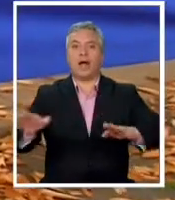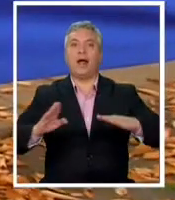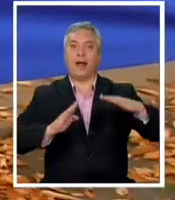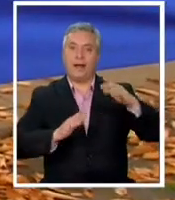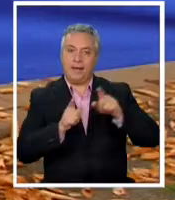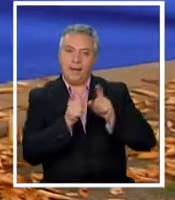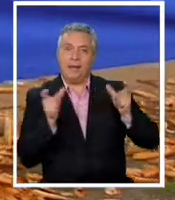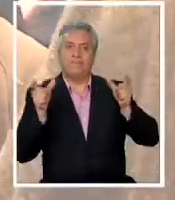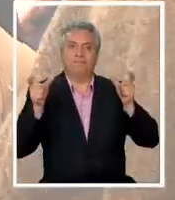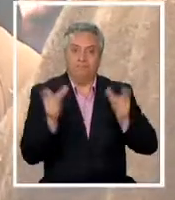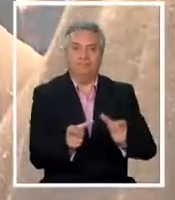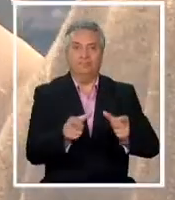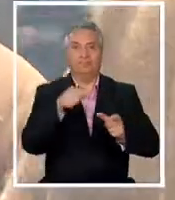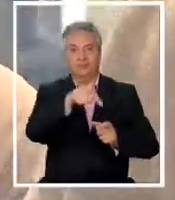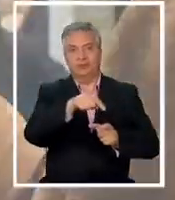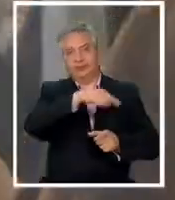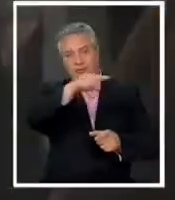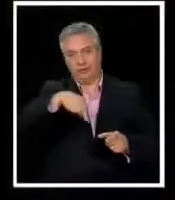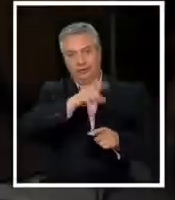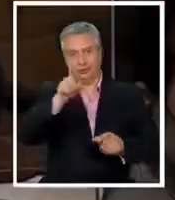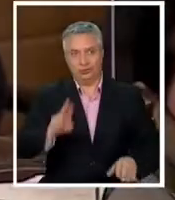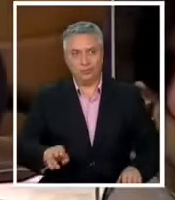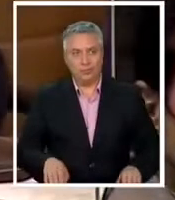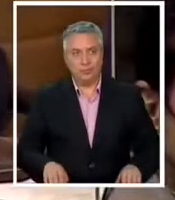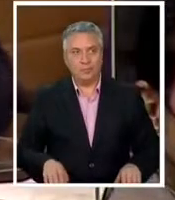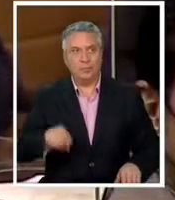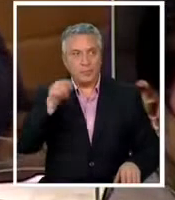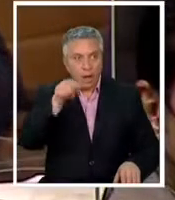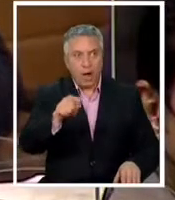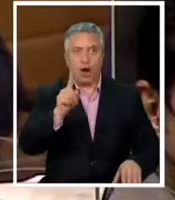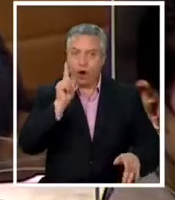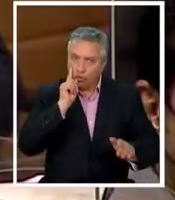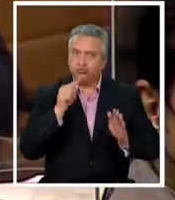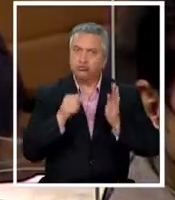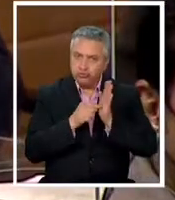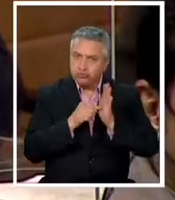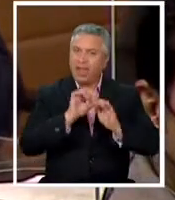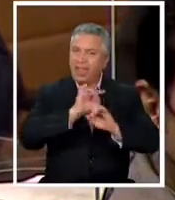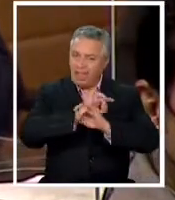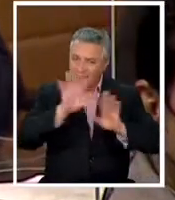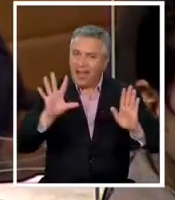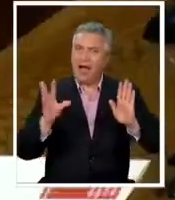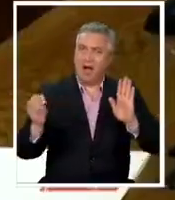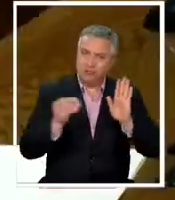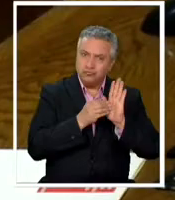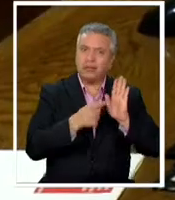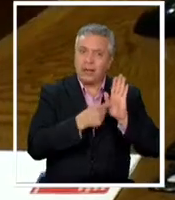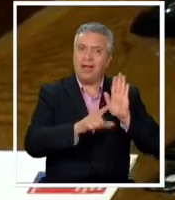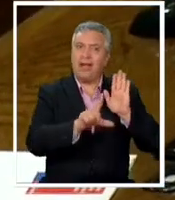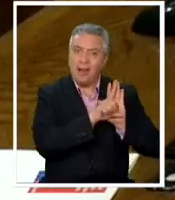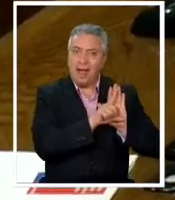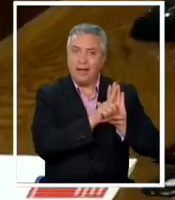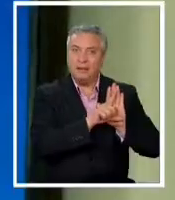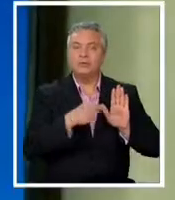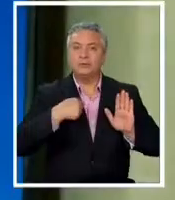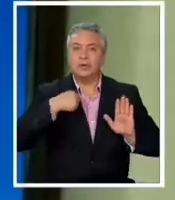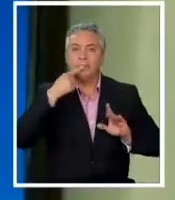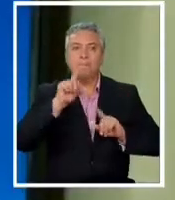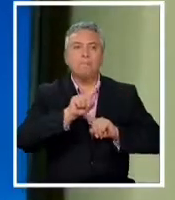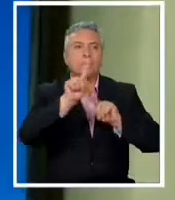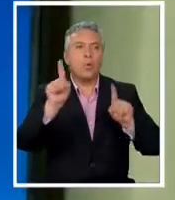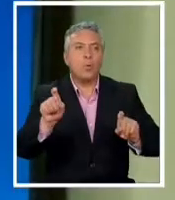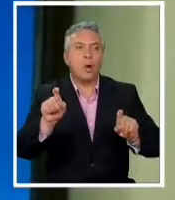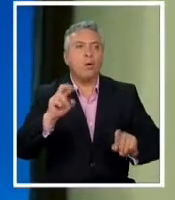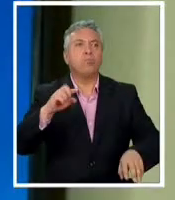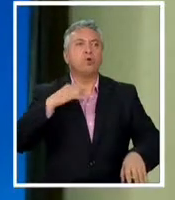llamada macrozona sur. Esa conducta está claramente descrita y tipificada en la ley entonces la pregunta es ¿por